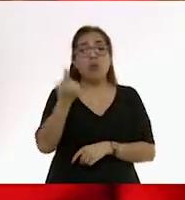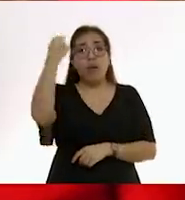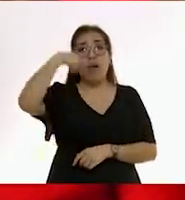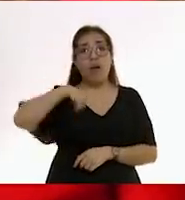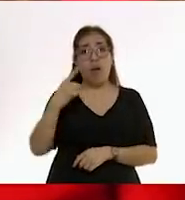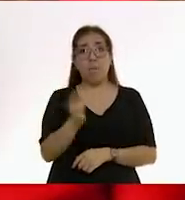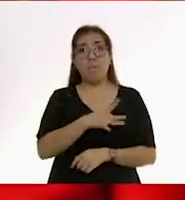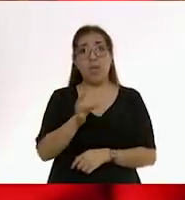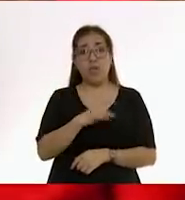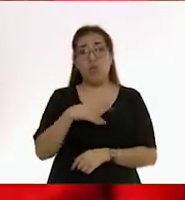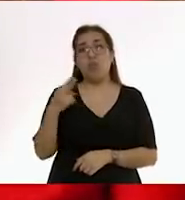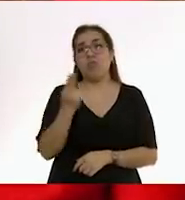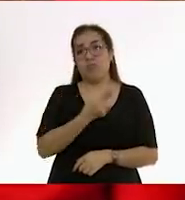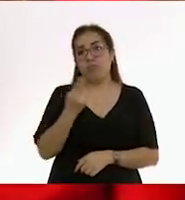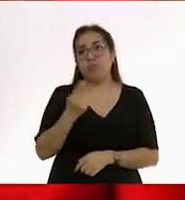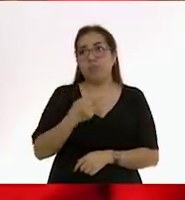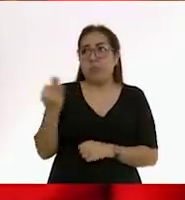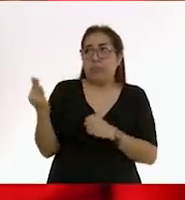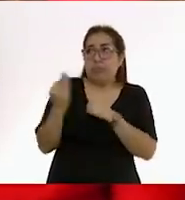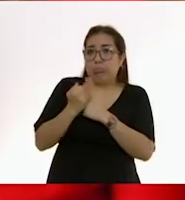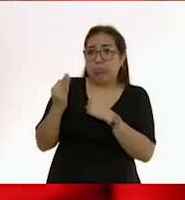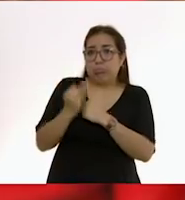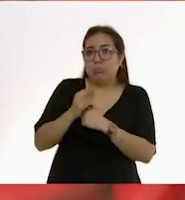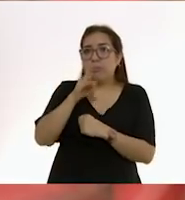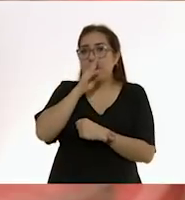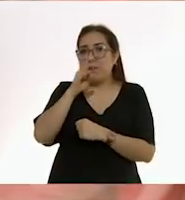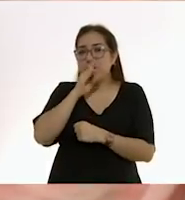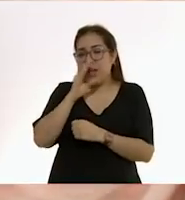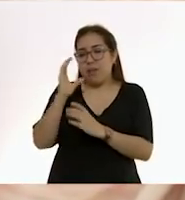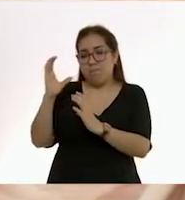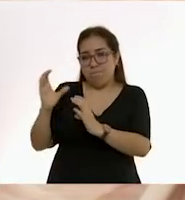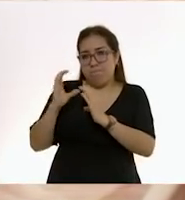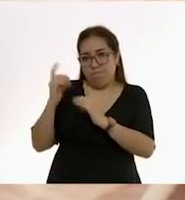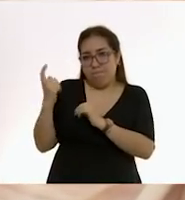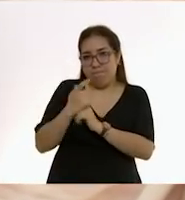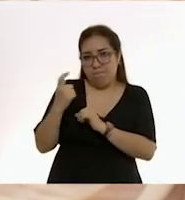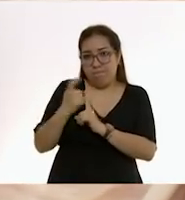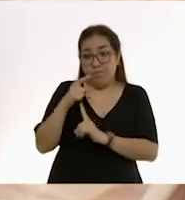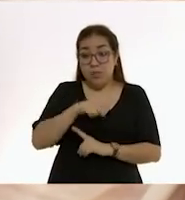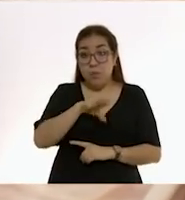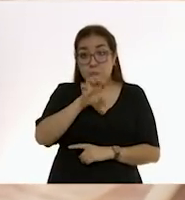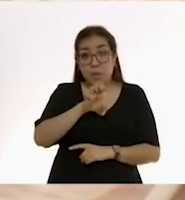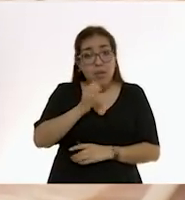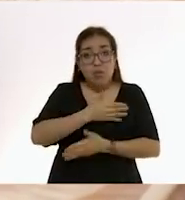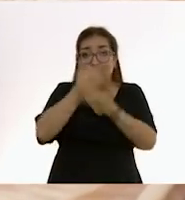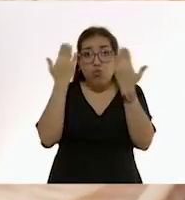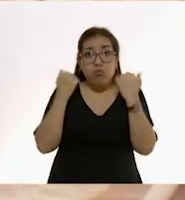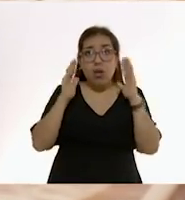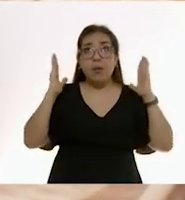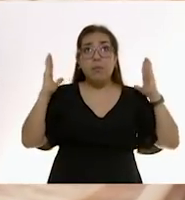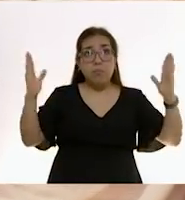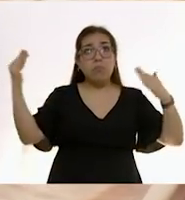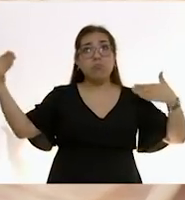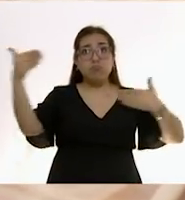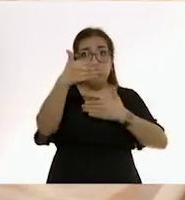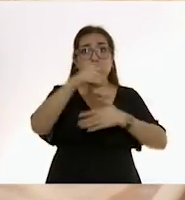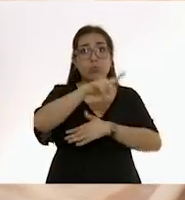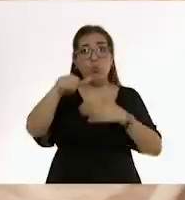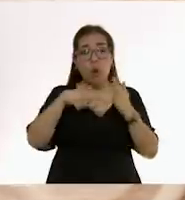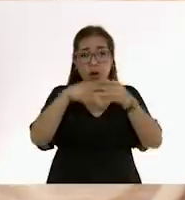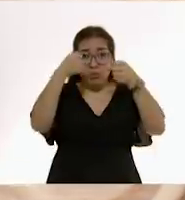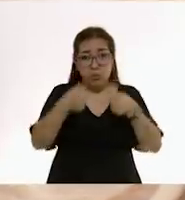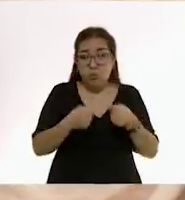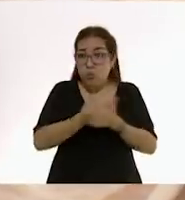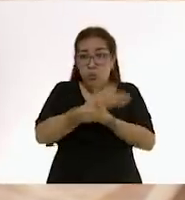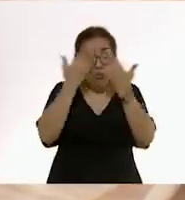necesitan sentirse seguros en los brazos de su mamá. Un bebé no sabe que está en un espacio seguro, con paredes, con cuna, con todas estas